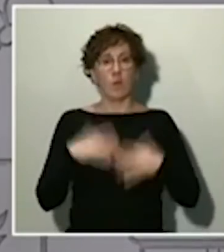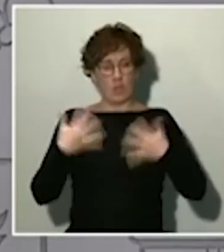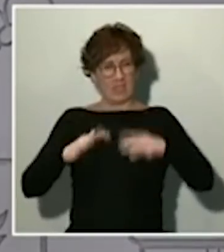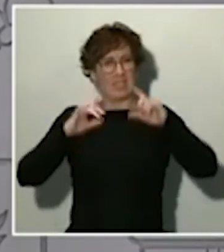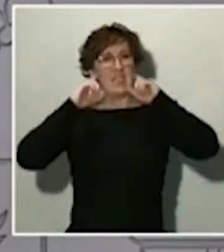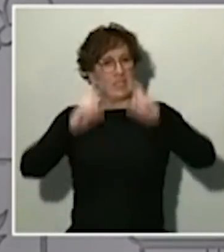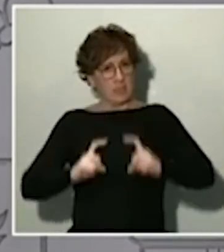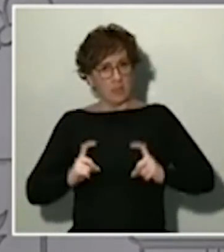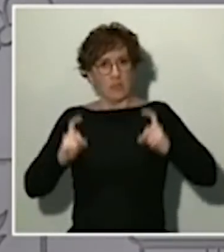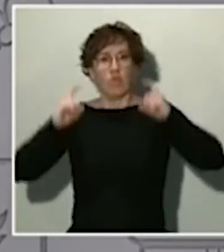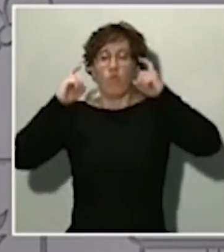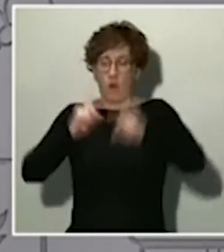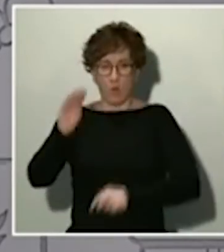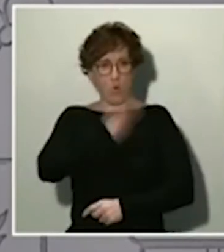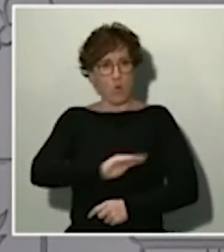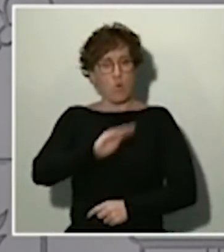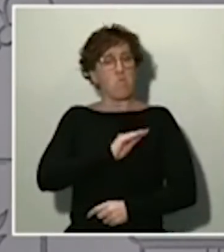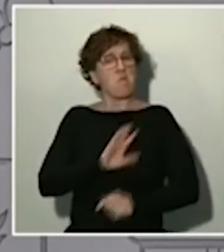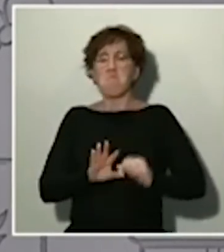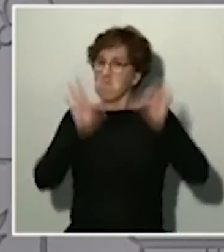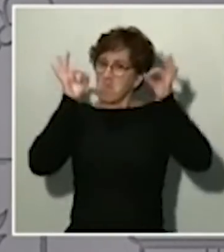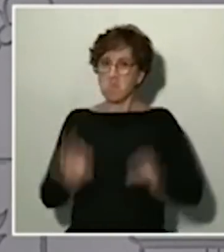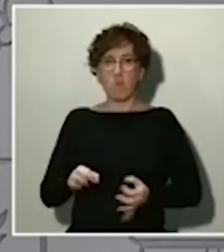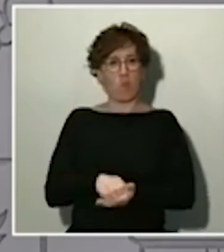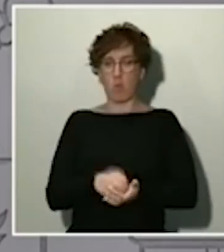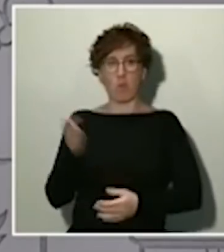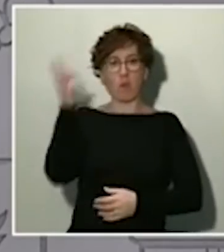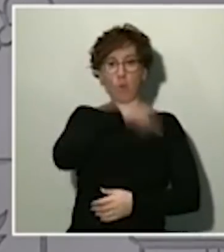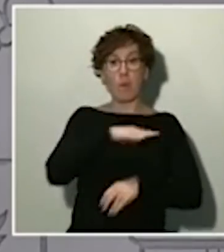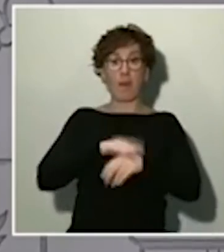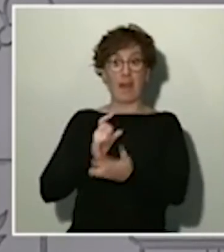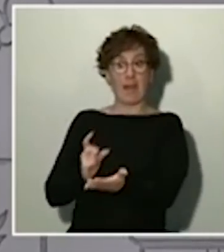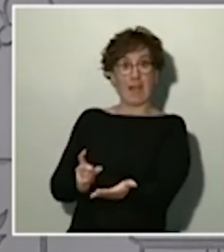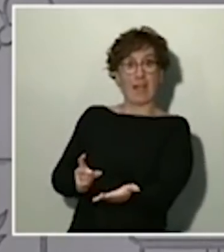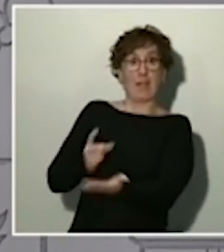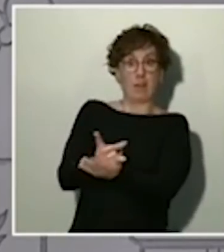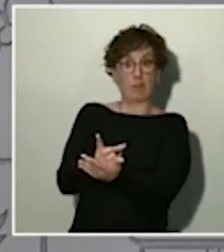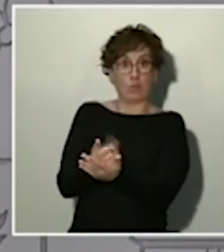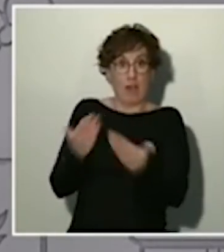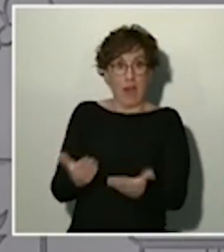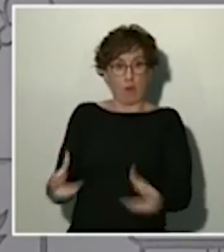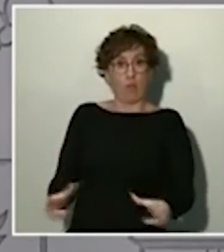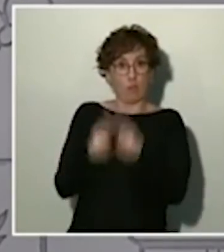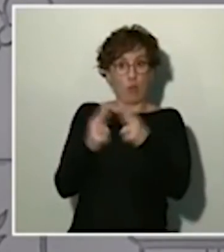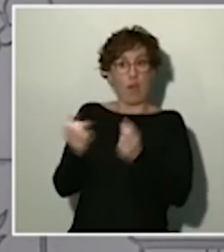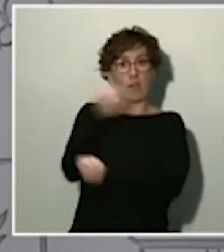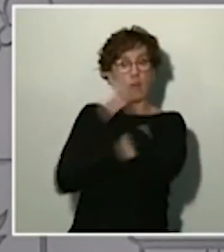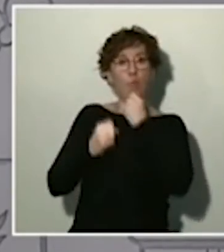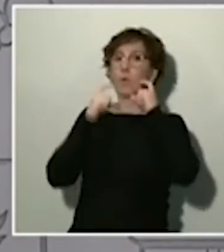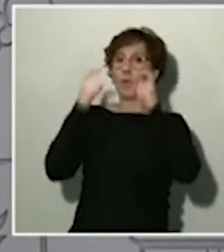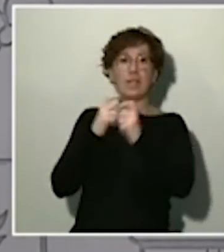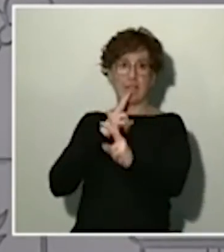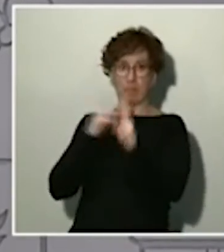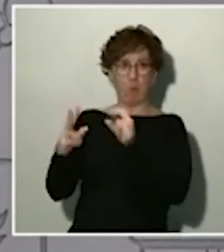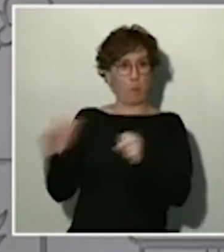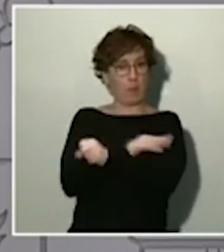decidido, que responde a la magnitud del desafío social y económico al que nos estamos enfrentando y también responde al compromiso del